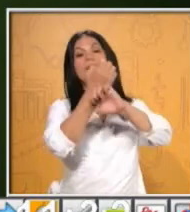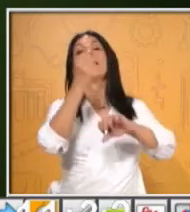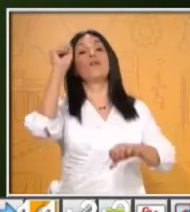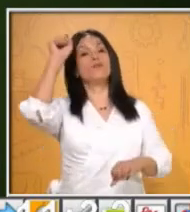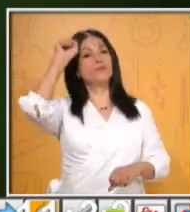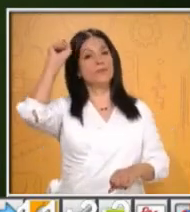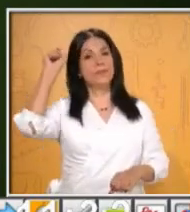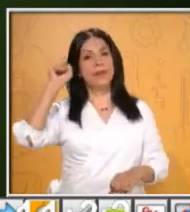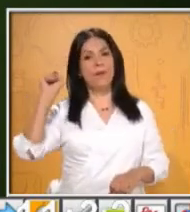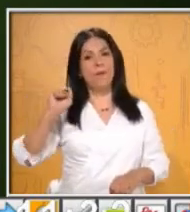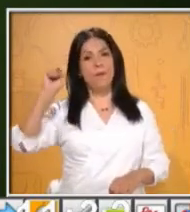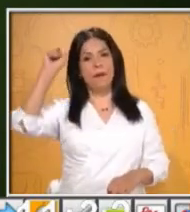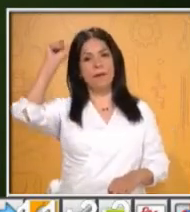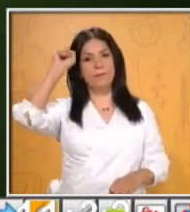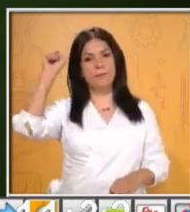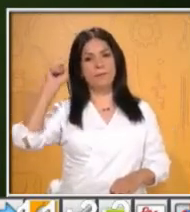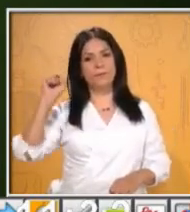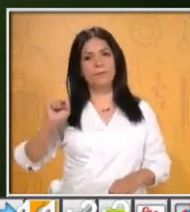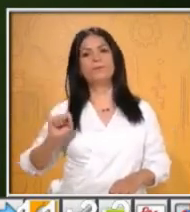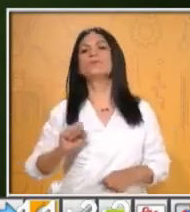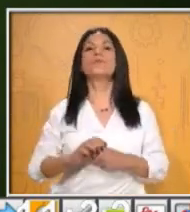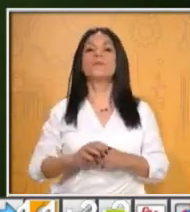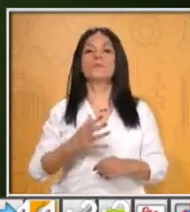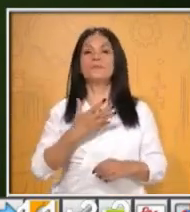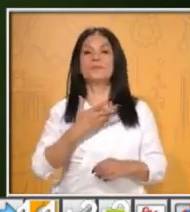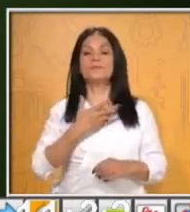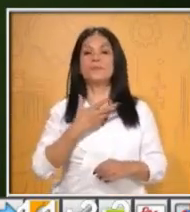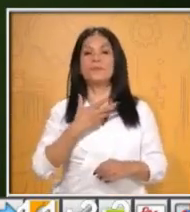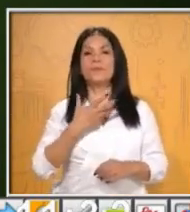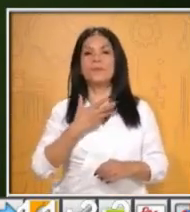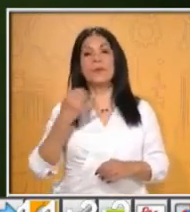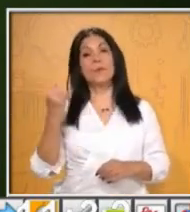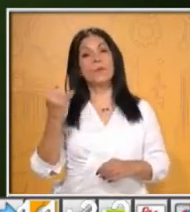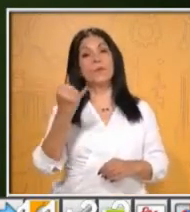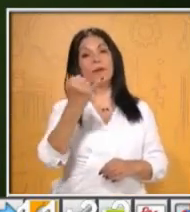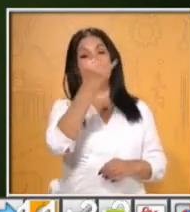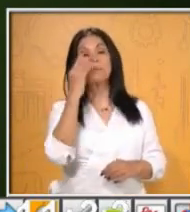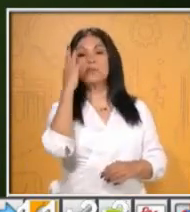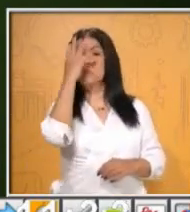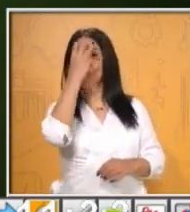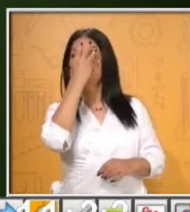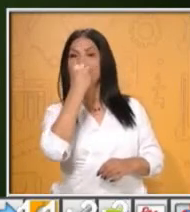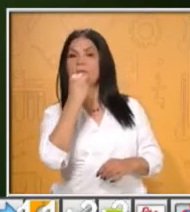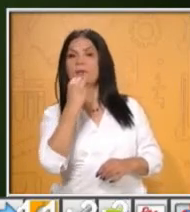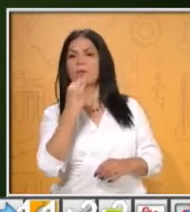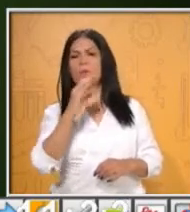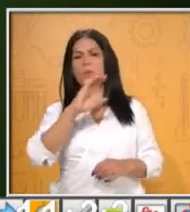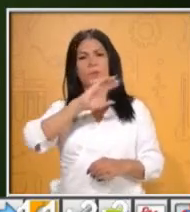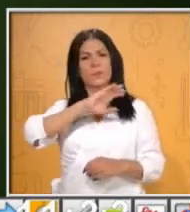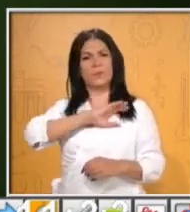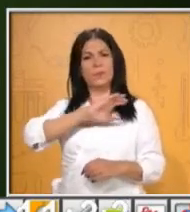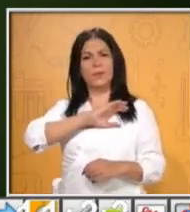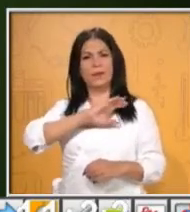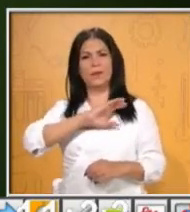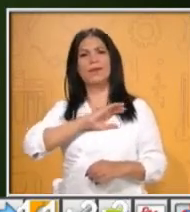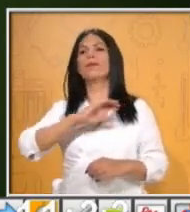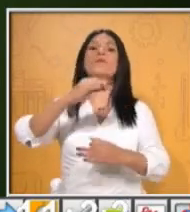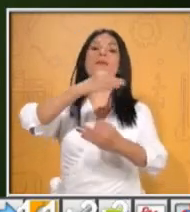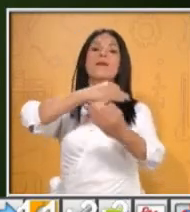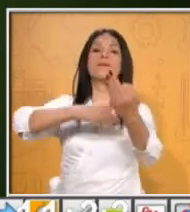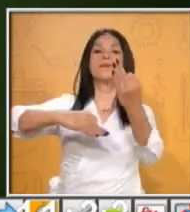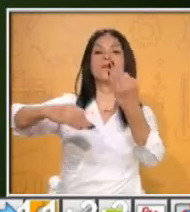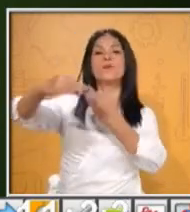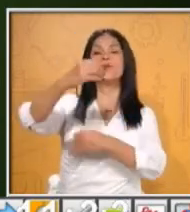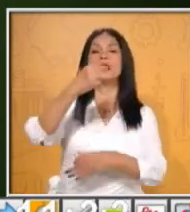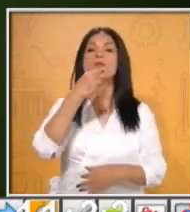Culiacán, Sinaloa, nos está compartiendo. Estamos llegando muy lejos, agradecemos el cariño y que todos los días nos estén viendo